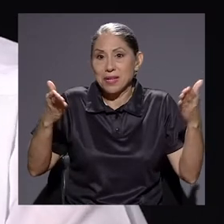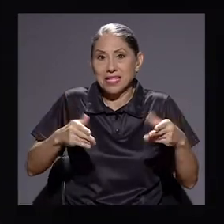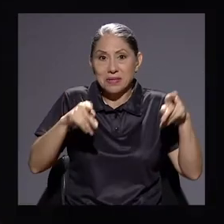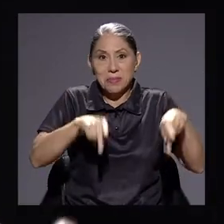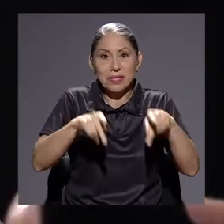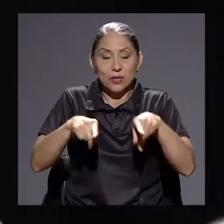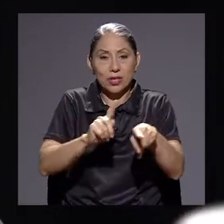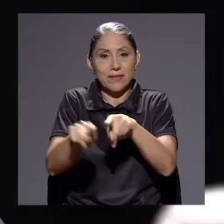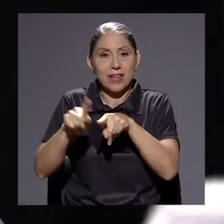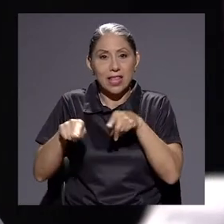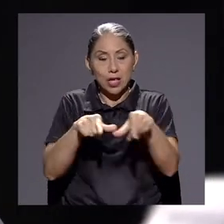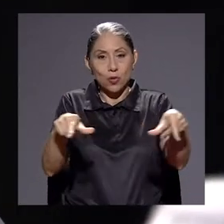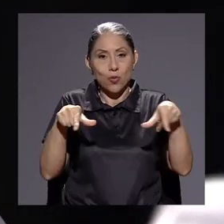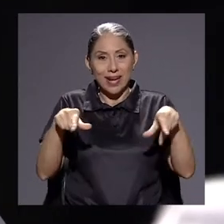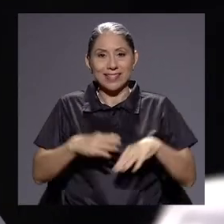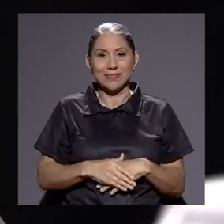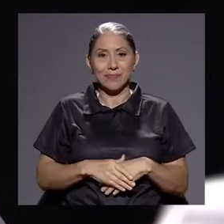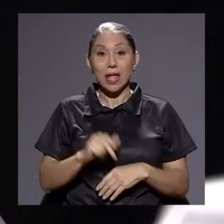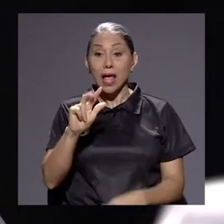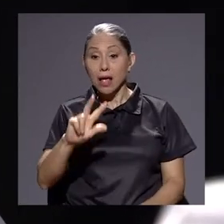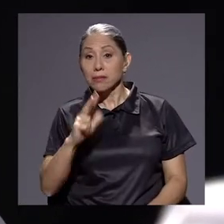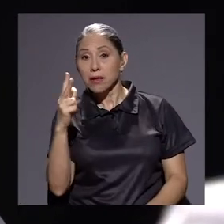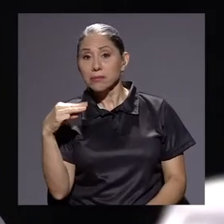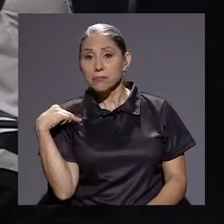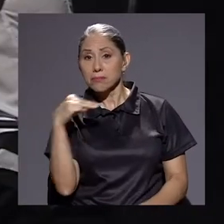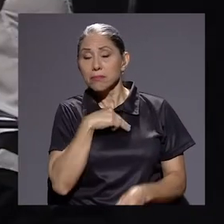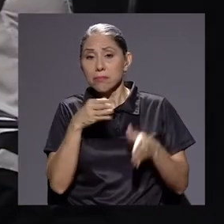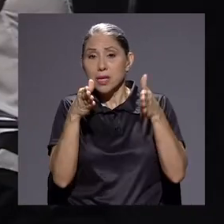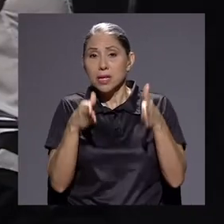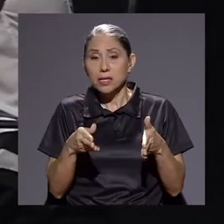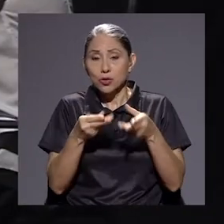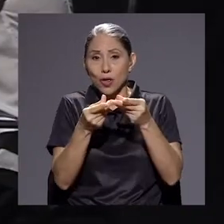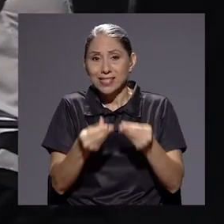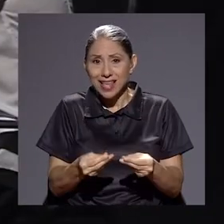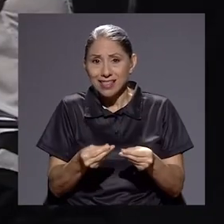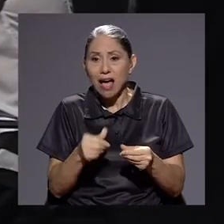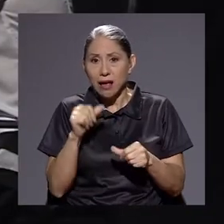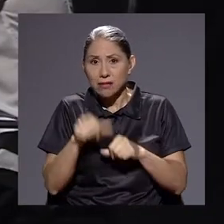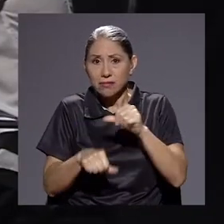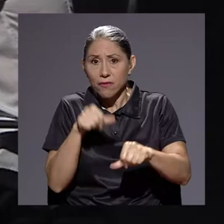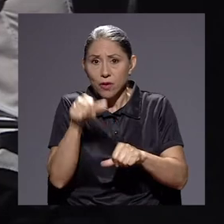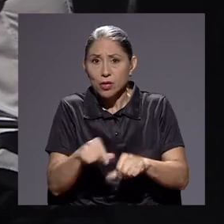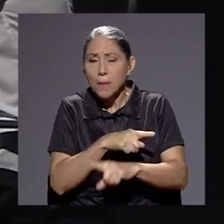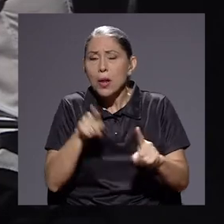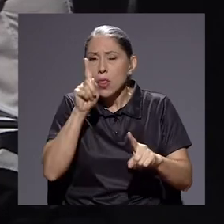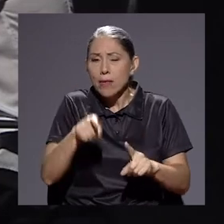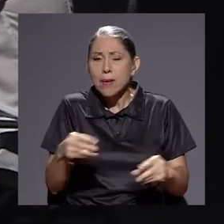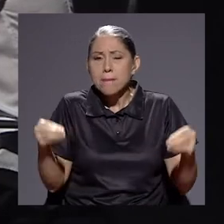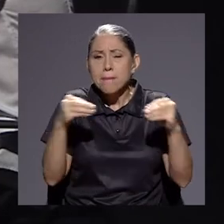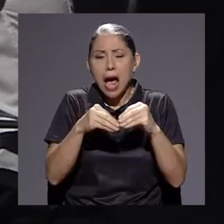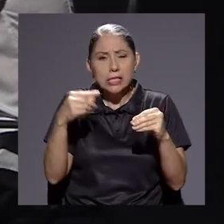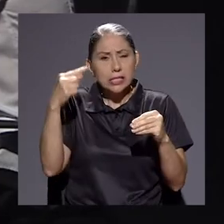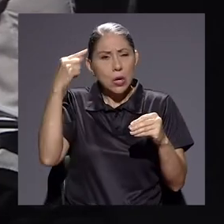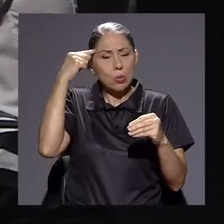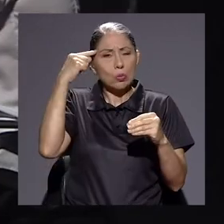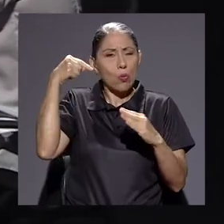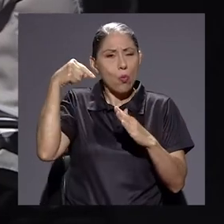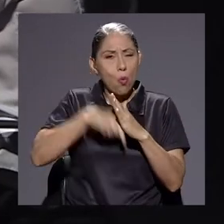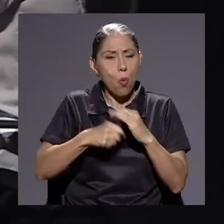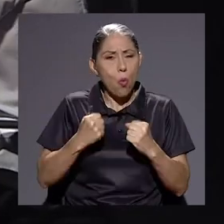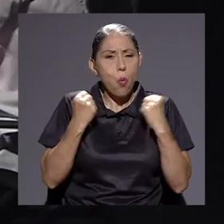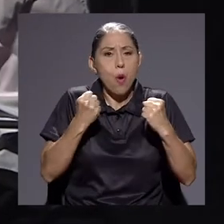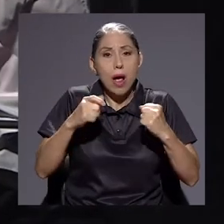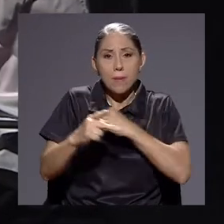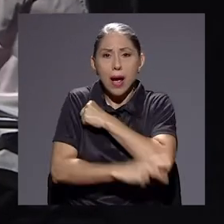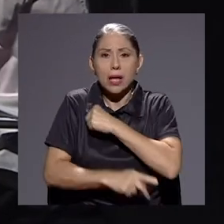Tal vez cierro la idea, y el tercer ministro de Hacienda está haciendo un esfuerzo, pero tiene que pensar más todavía en qué es que el